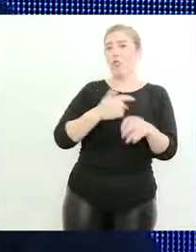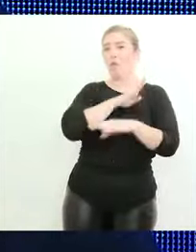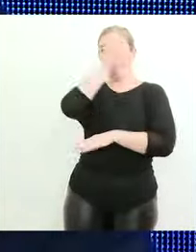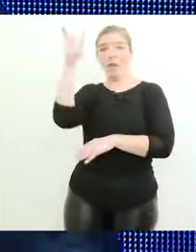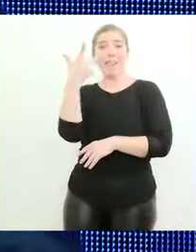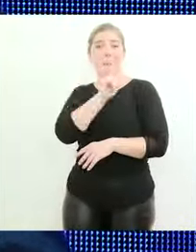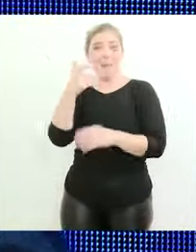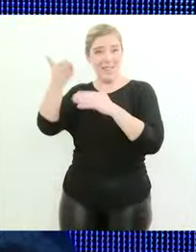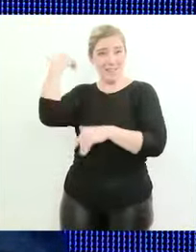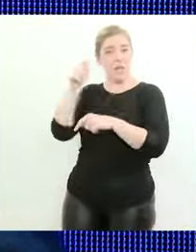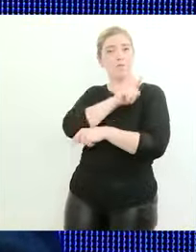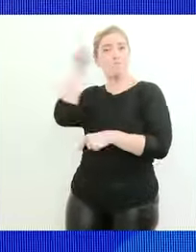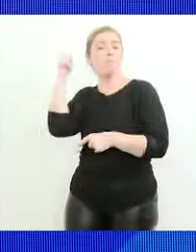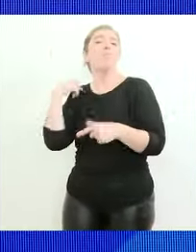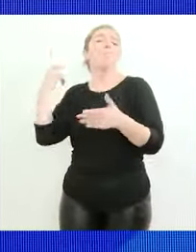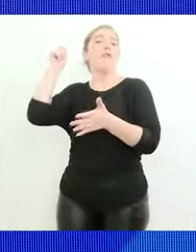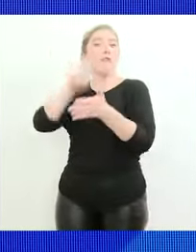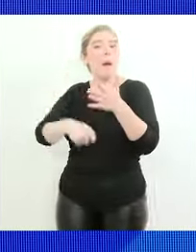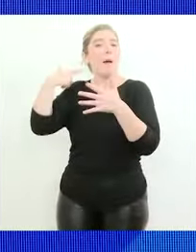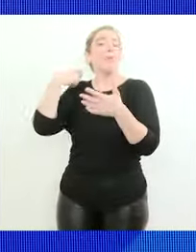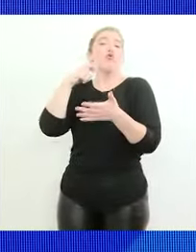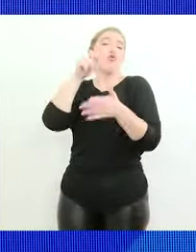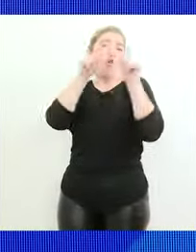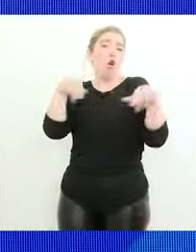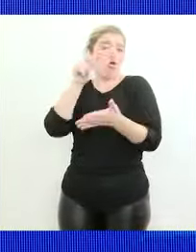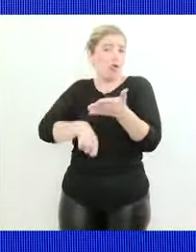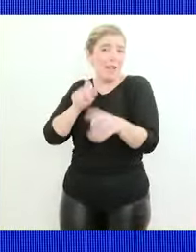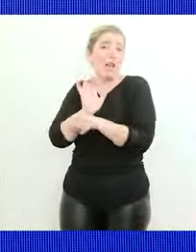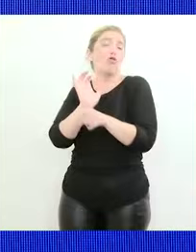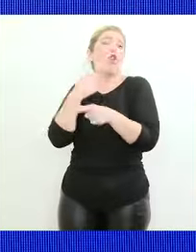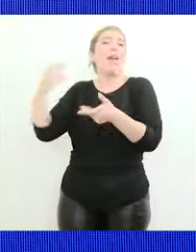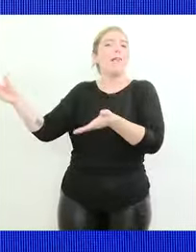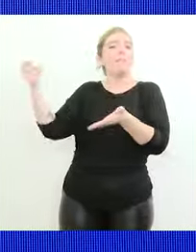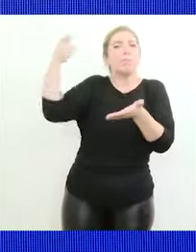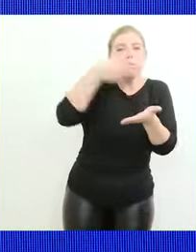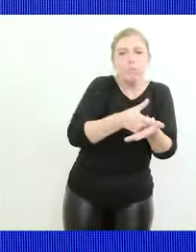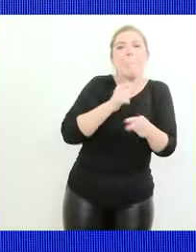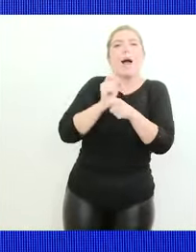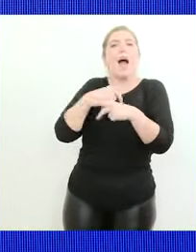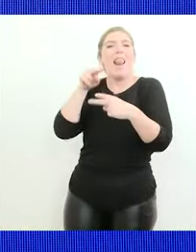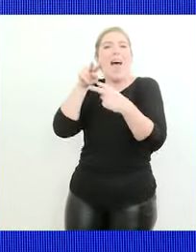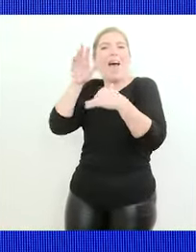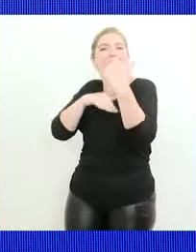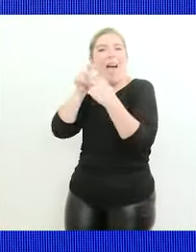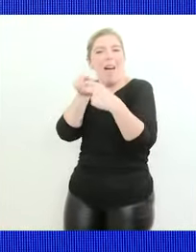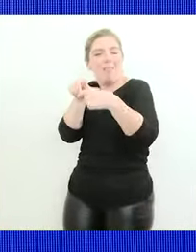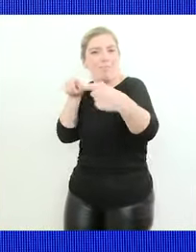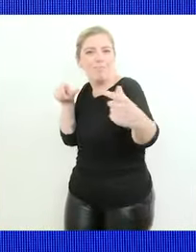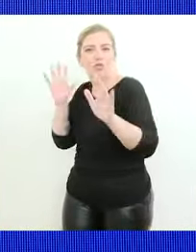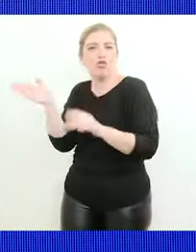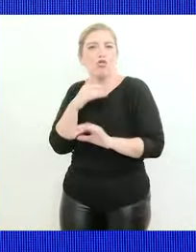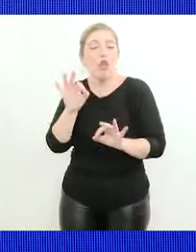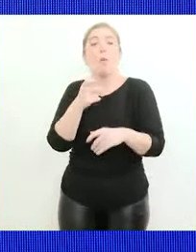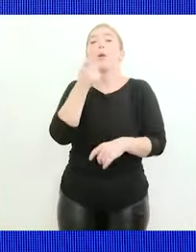meses firmamos un contrato de financiamiento para terminar todo el corredor y las obras conexas porque por ejemplo el